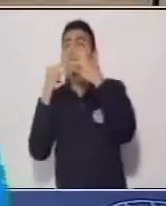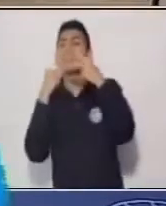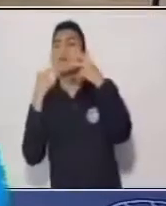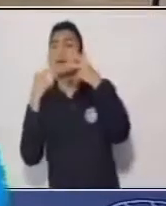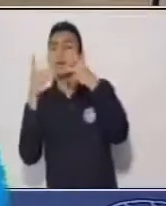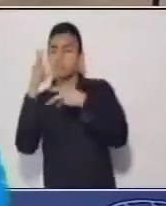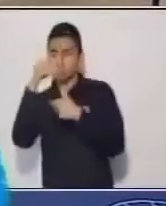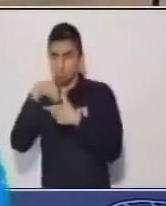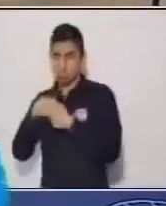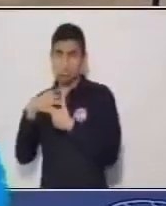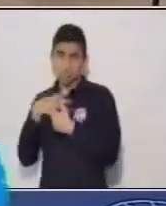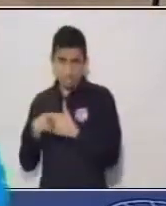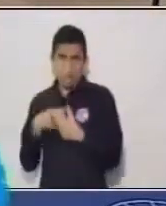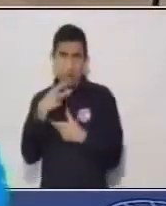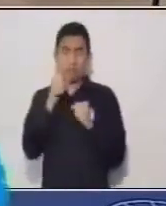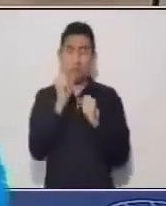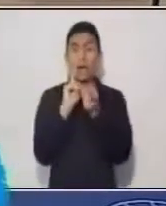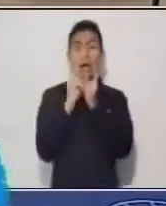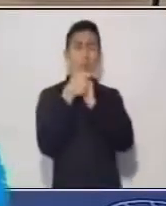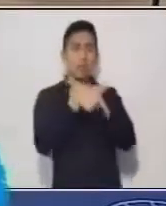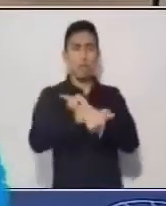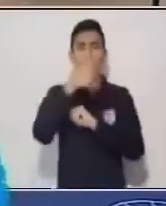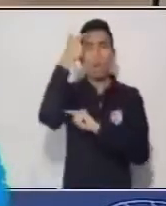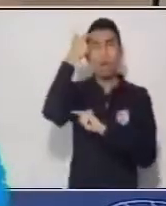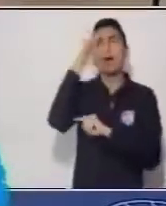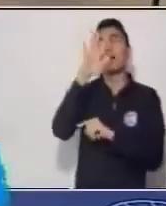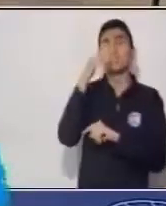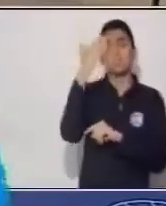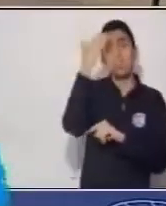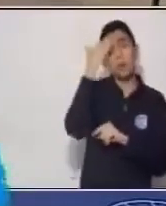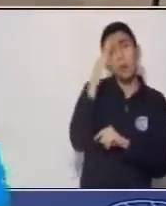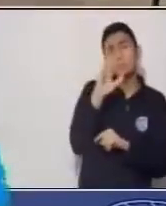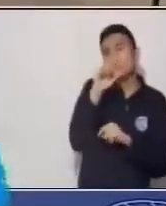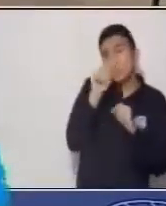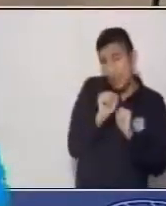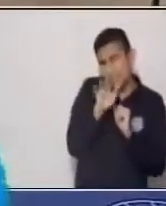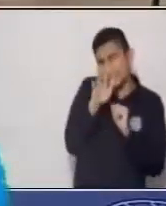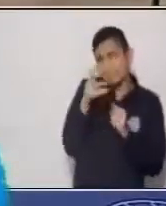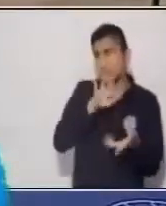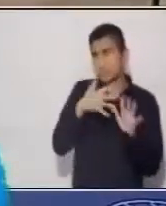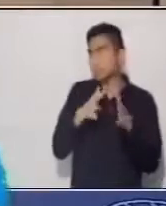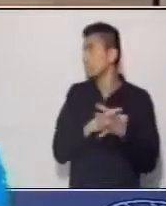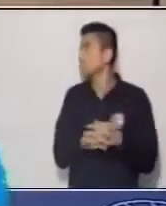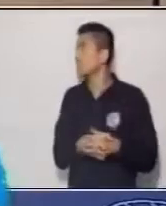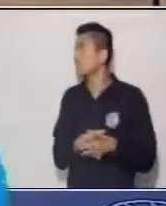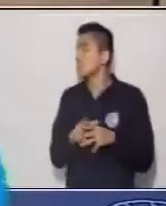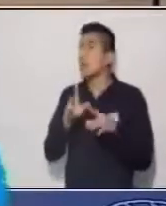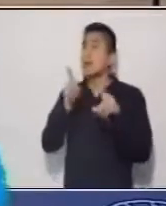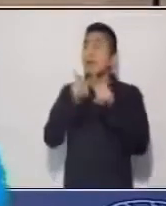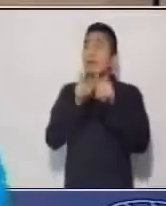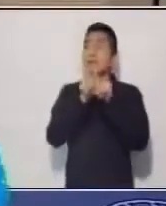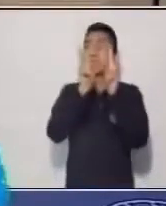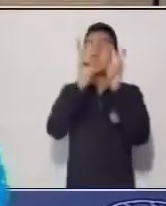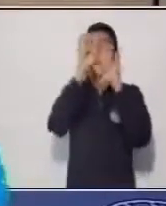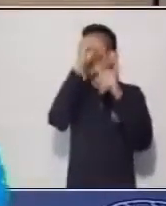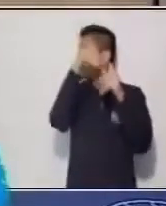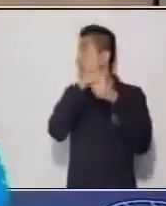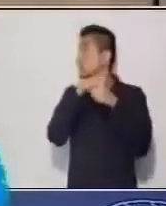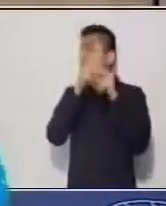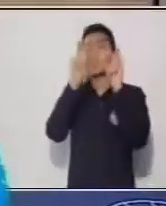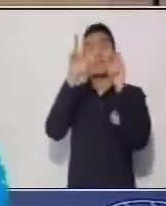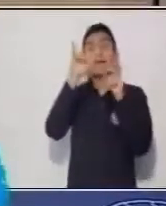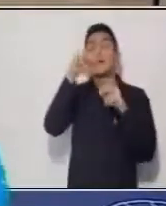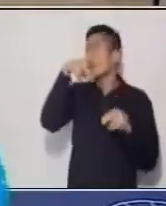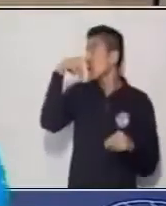características del diálogo la intención ¿por qué habla esa persona? ¿para qué va a hablar?